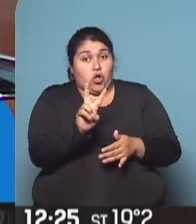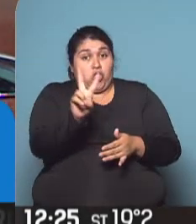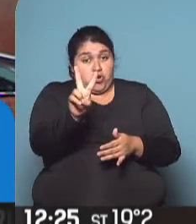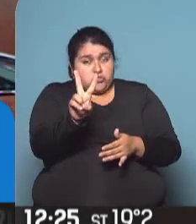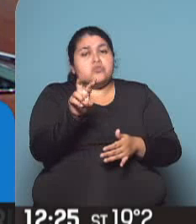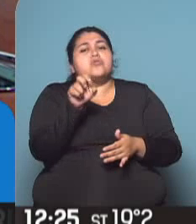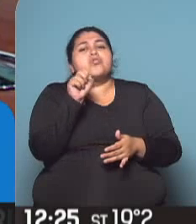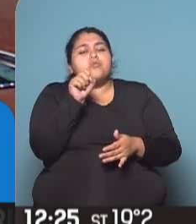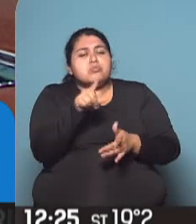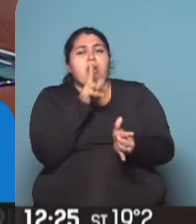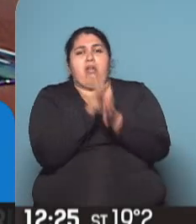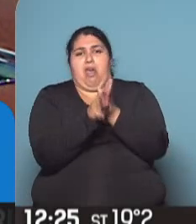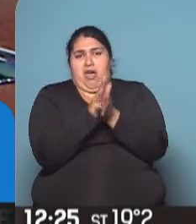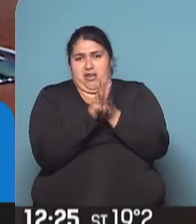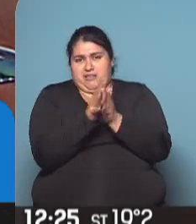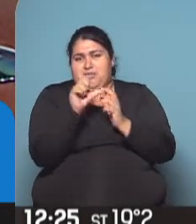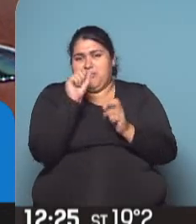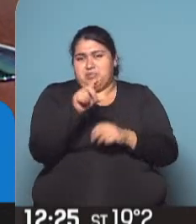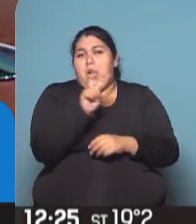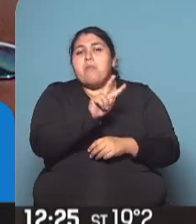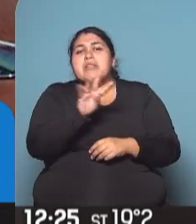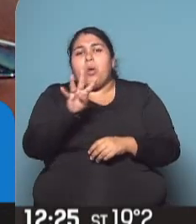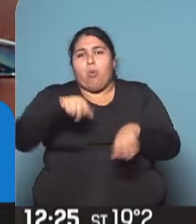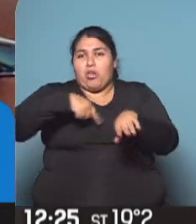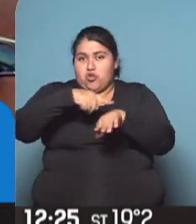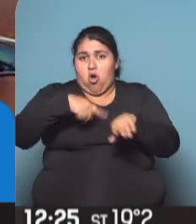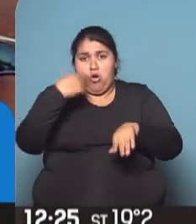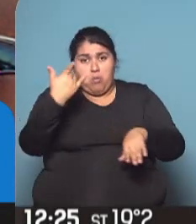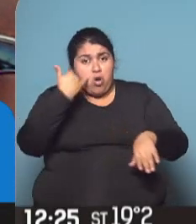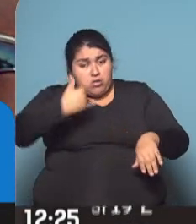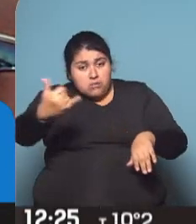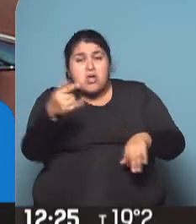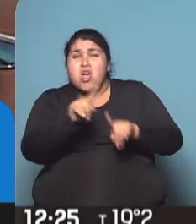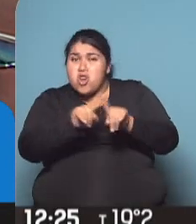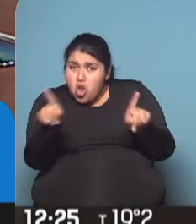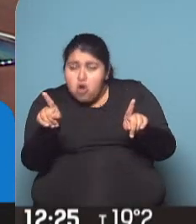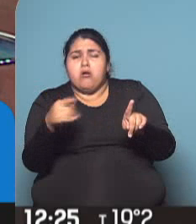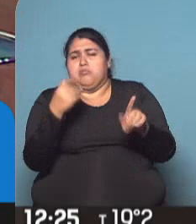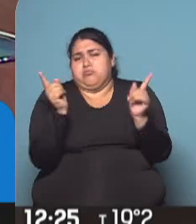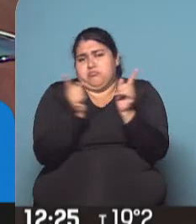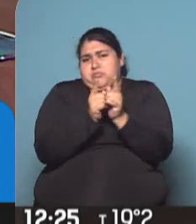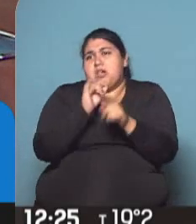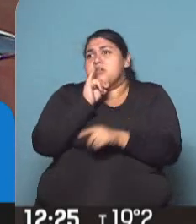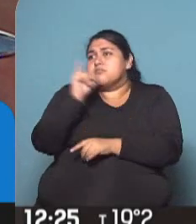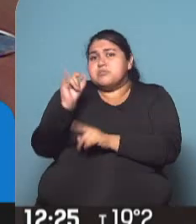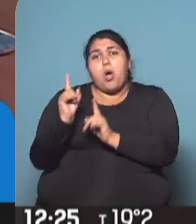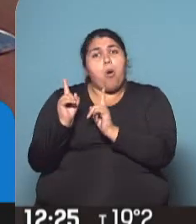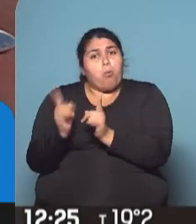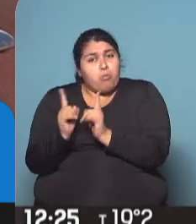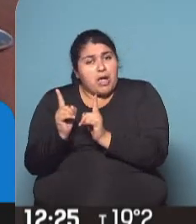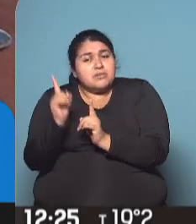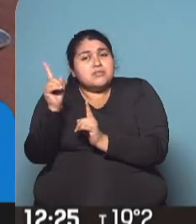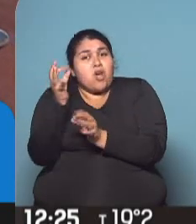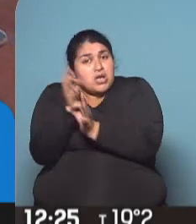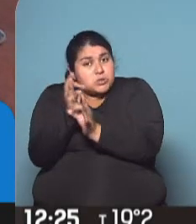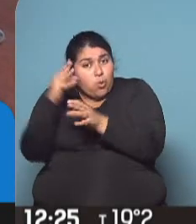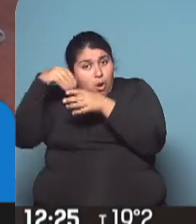línea para ellos, gratuita, que está a las 24 horas. Si no quieren llamar a la línea, que lo hablen con sus profesores, con sus maestros